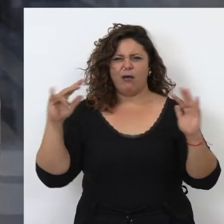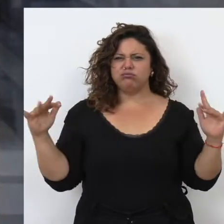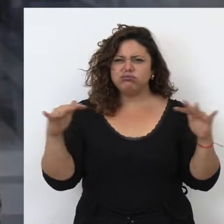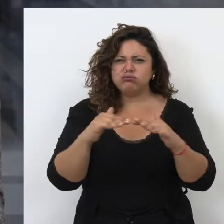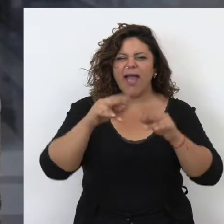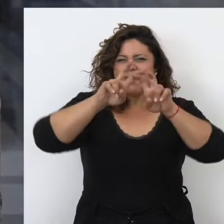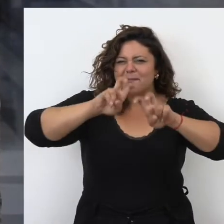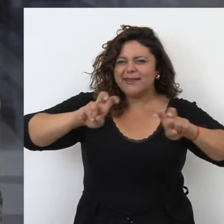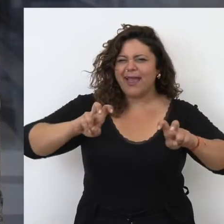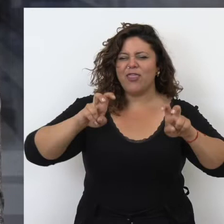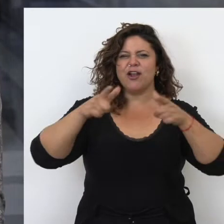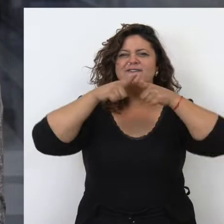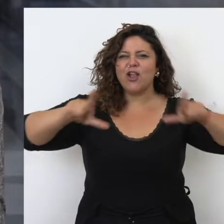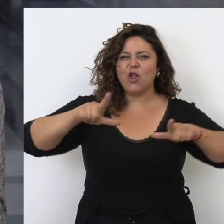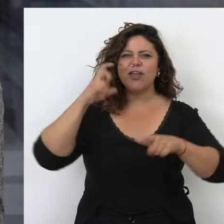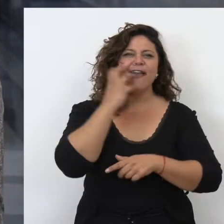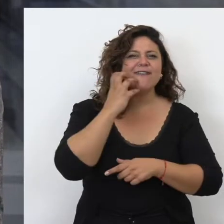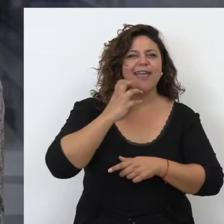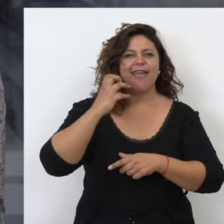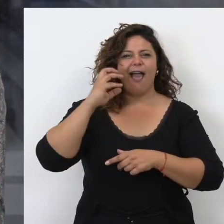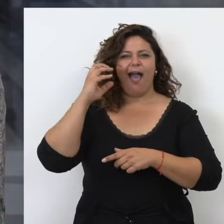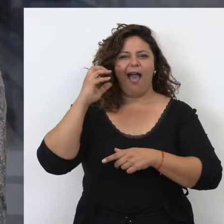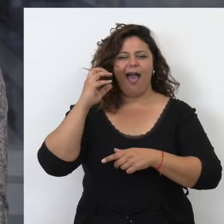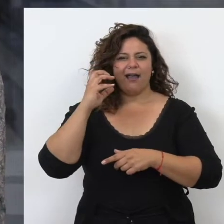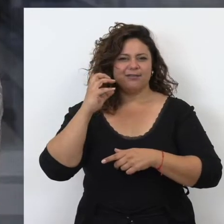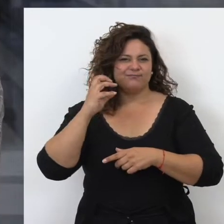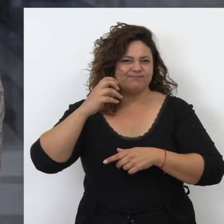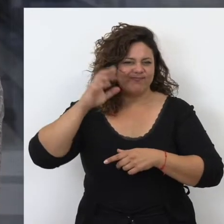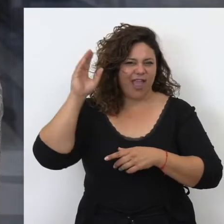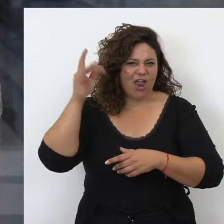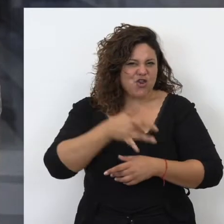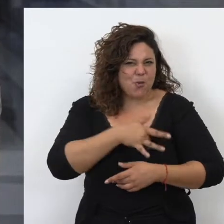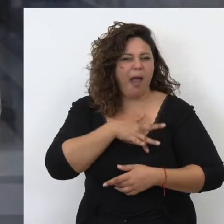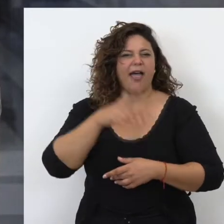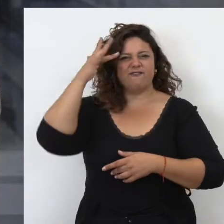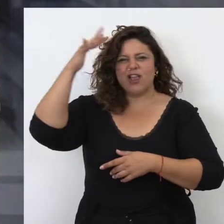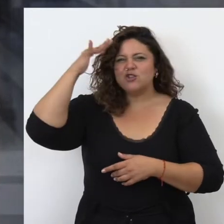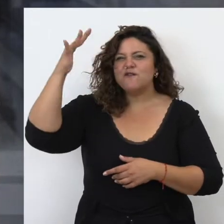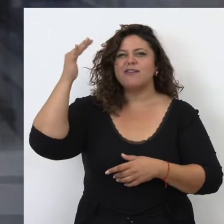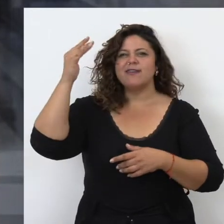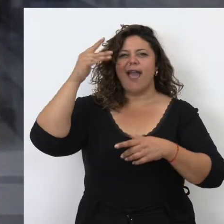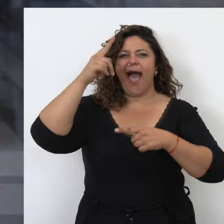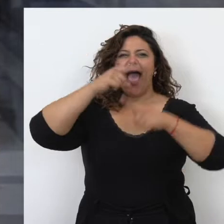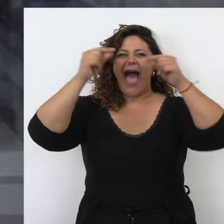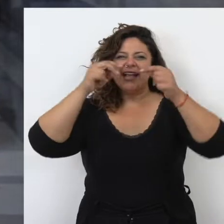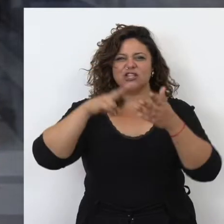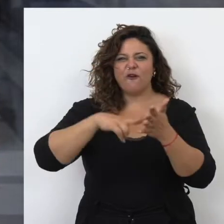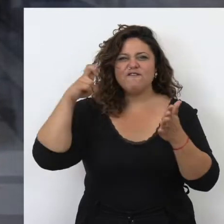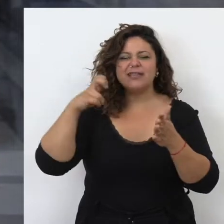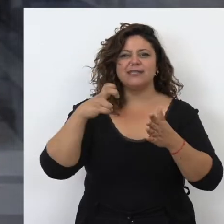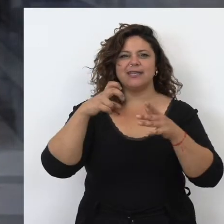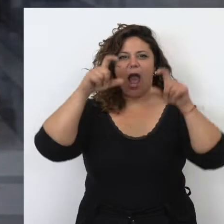investigadores del ámbito de la filología hebrea, árabe, romance, de filosofía, de